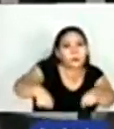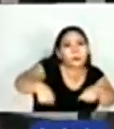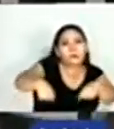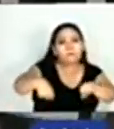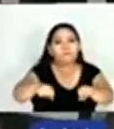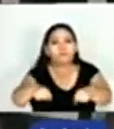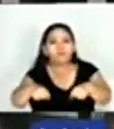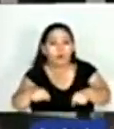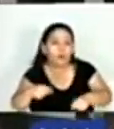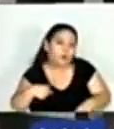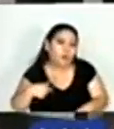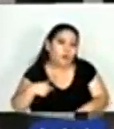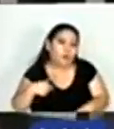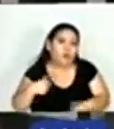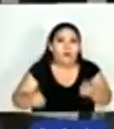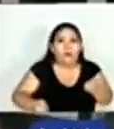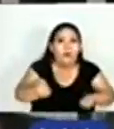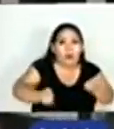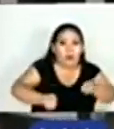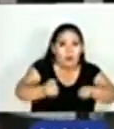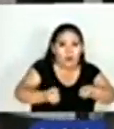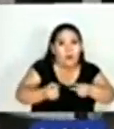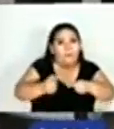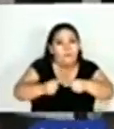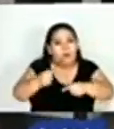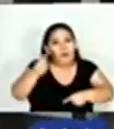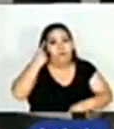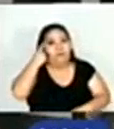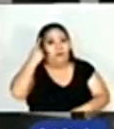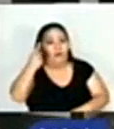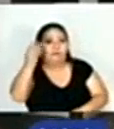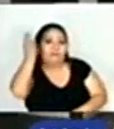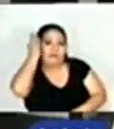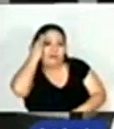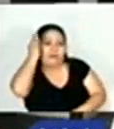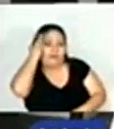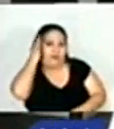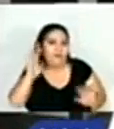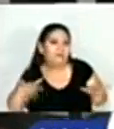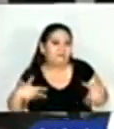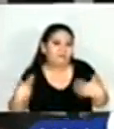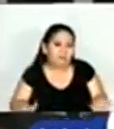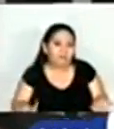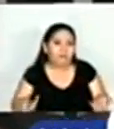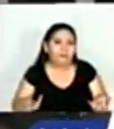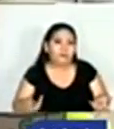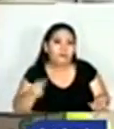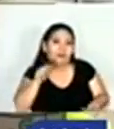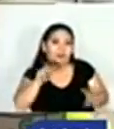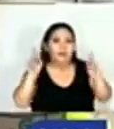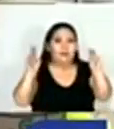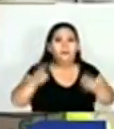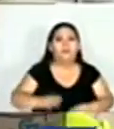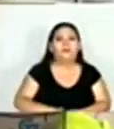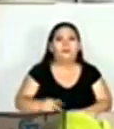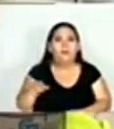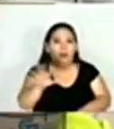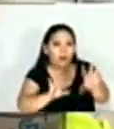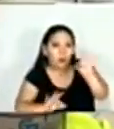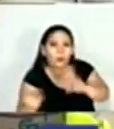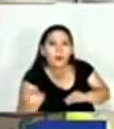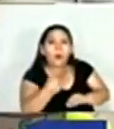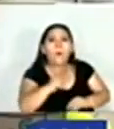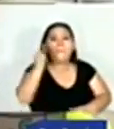andar en motocicleta. Yo manejo vehículos, pero la idea es saber un poquito más sobre ese punto. Algunos de ellos